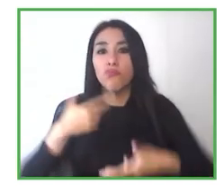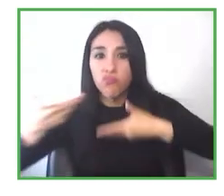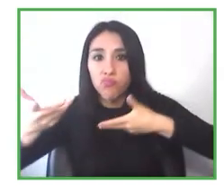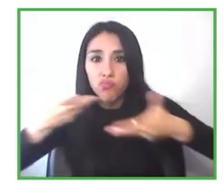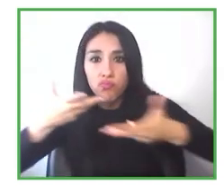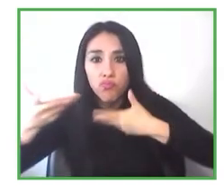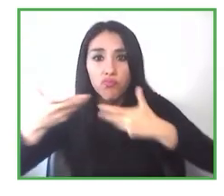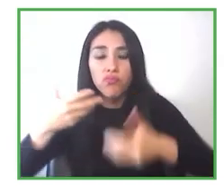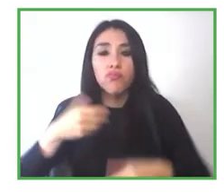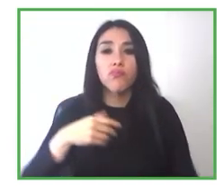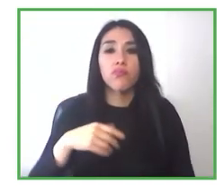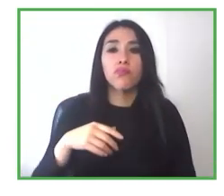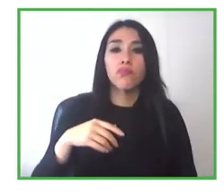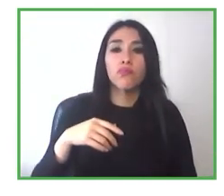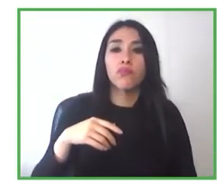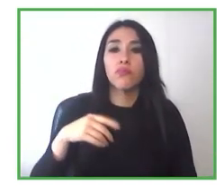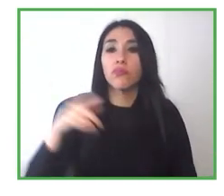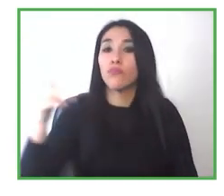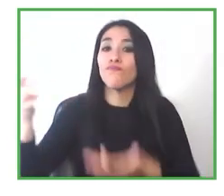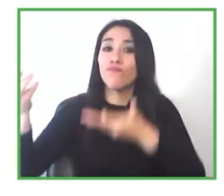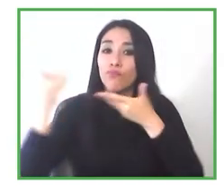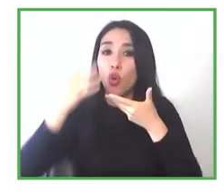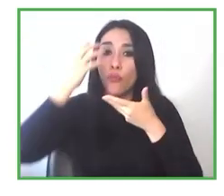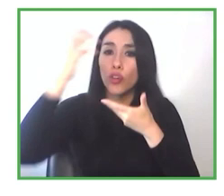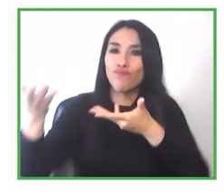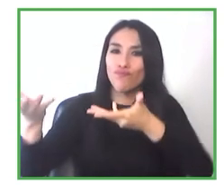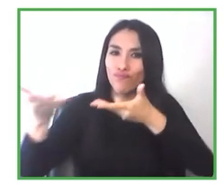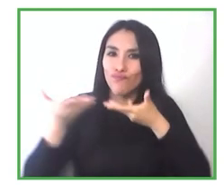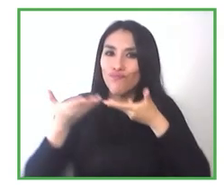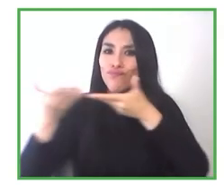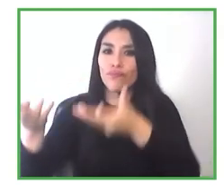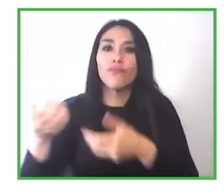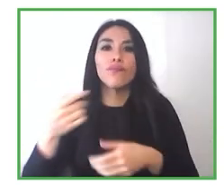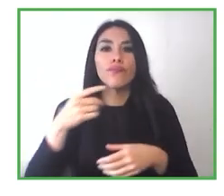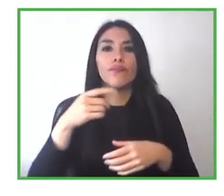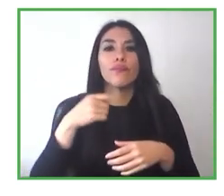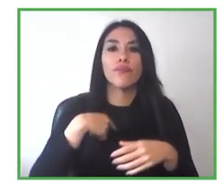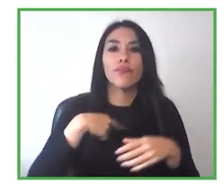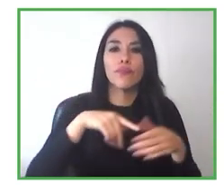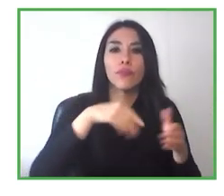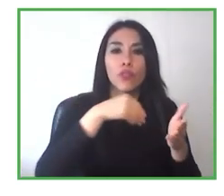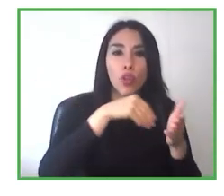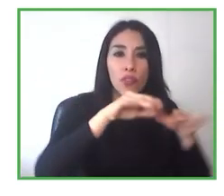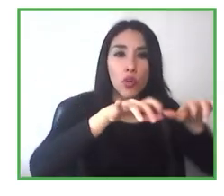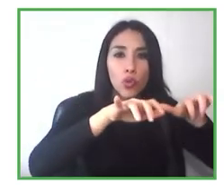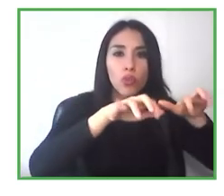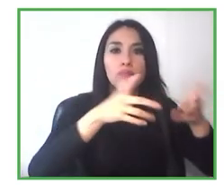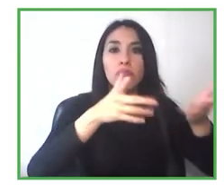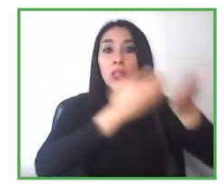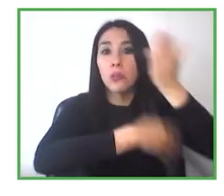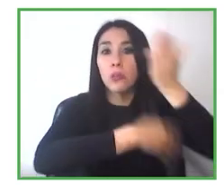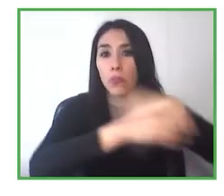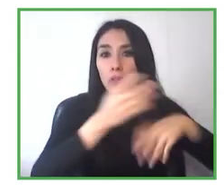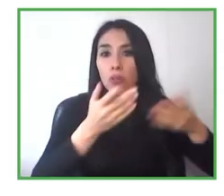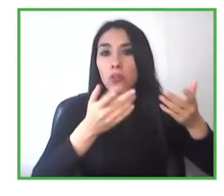municipalidades, con las oficinas de discapacidad, con muchas fundaciones, que están haciendo un trabajo,